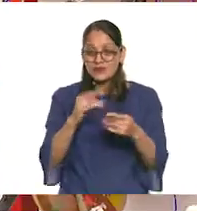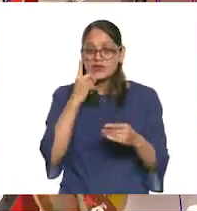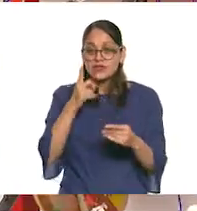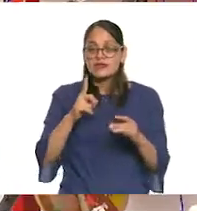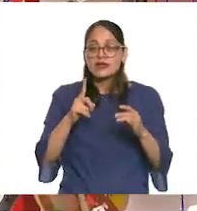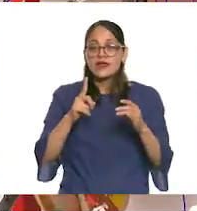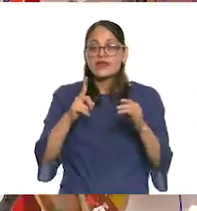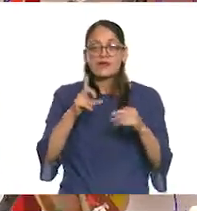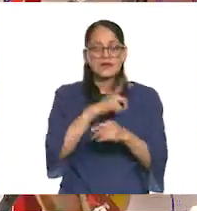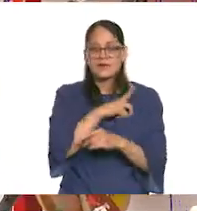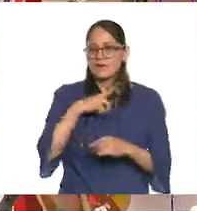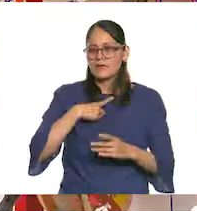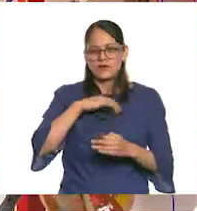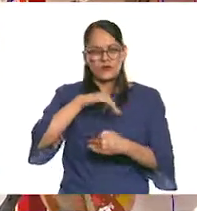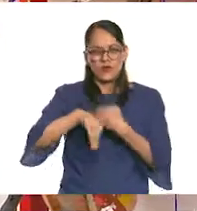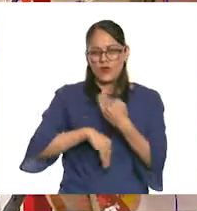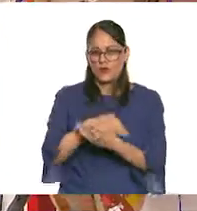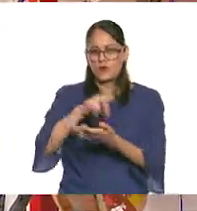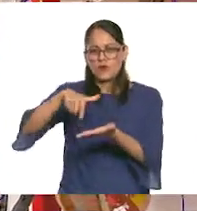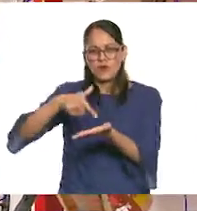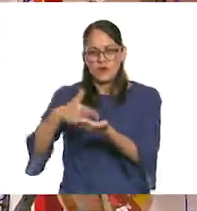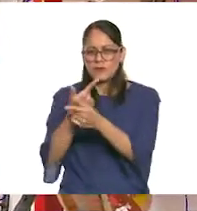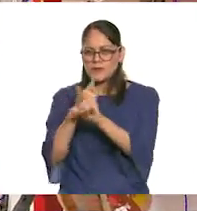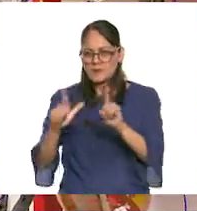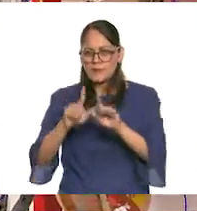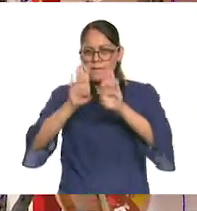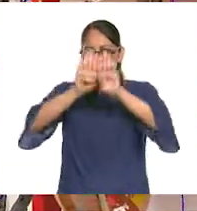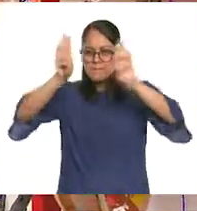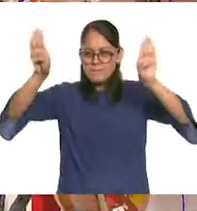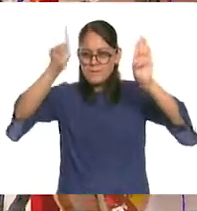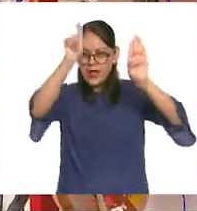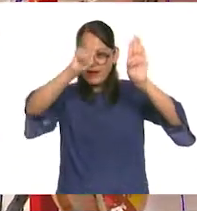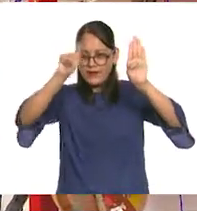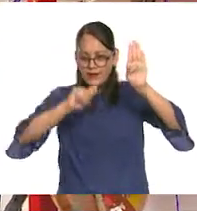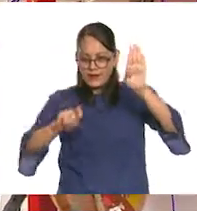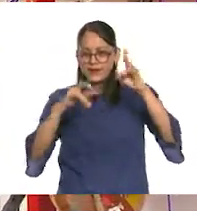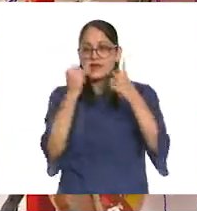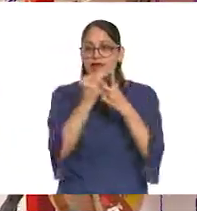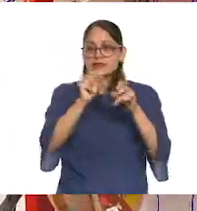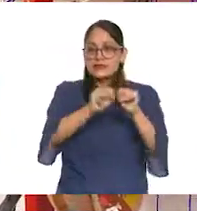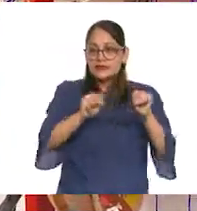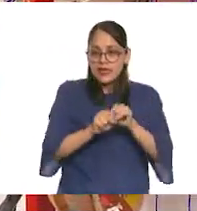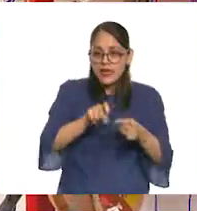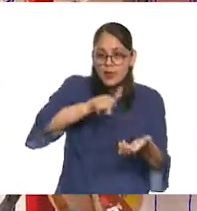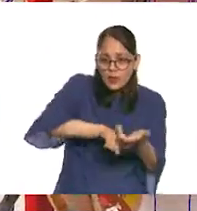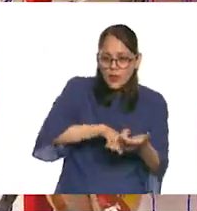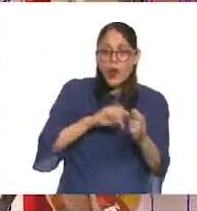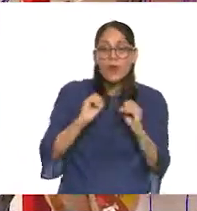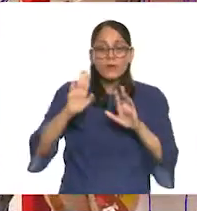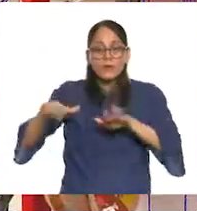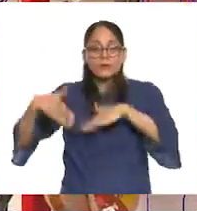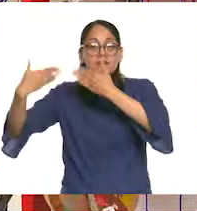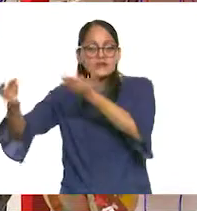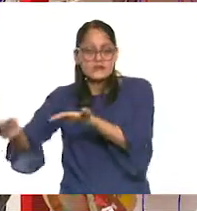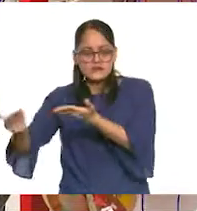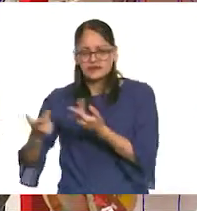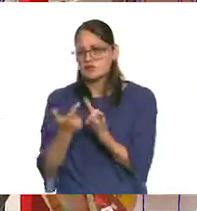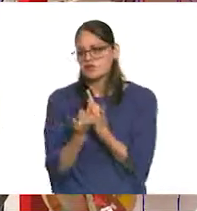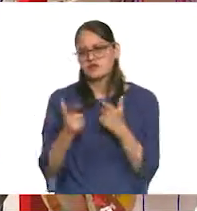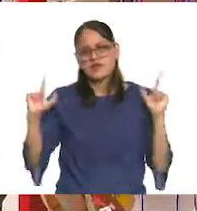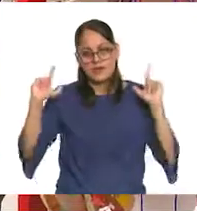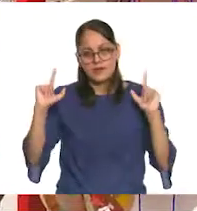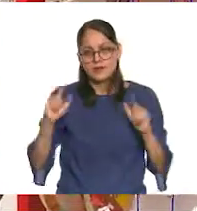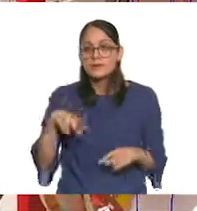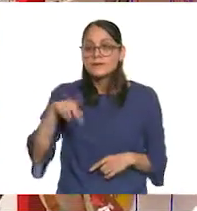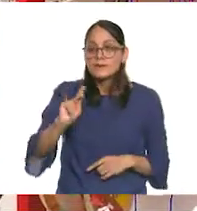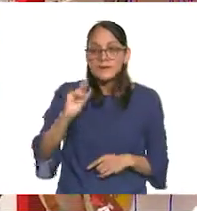pueden hacer en cualquier espacio, en una pared, en un salón de clases, al intemperie, donde ustedes quieran, pero no lo